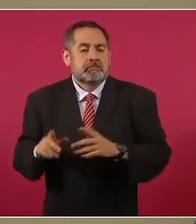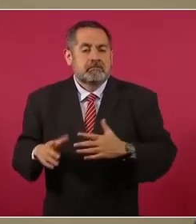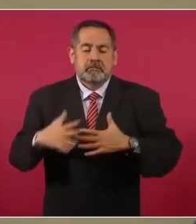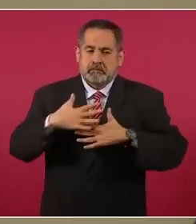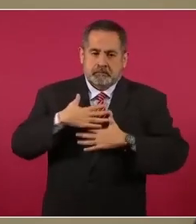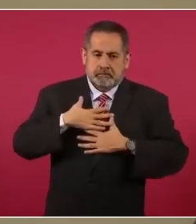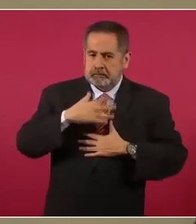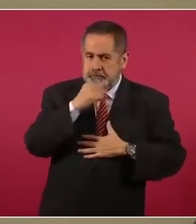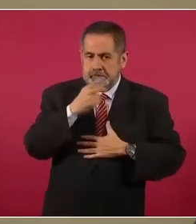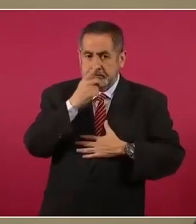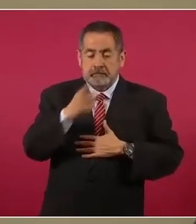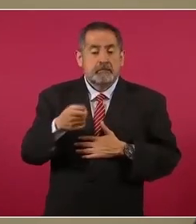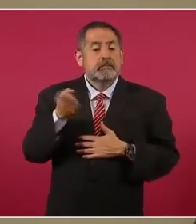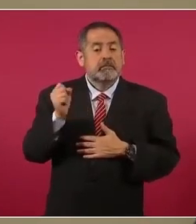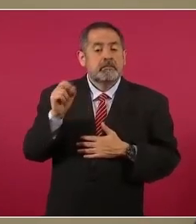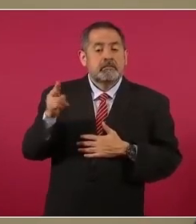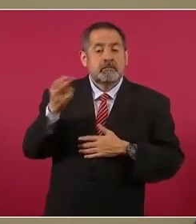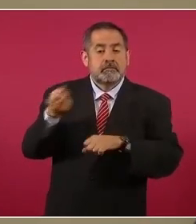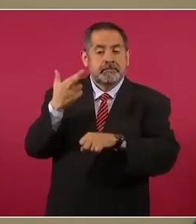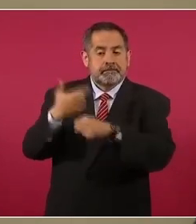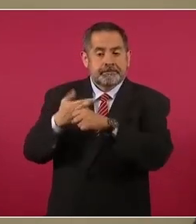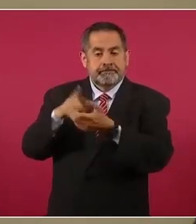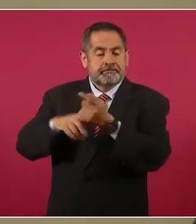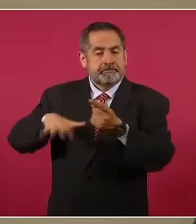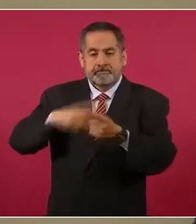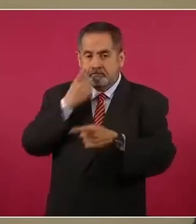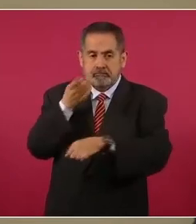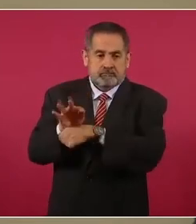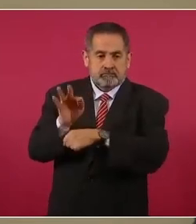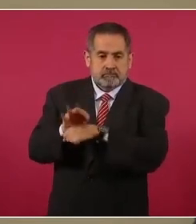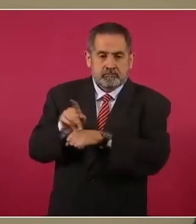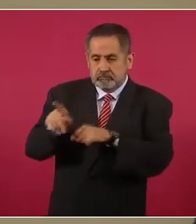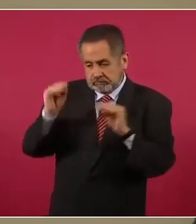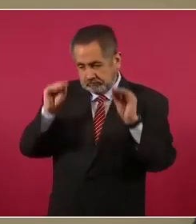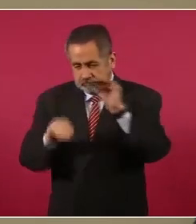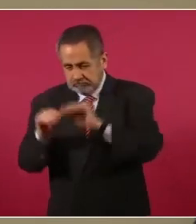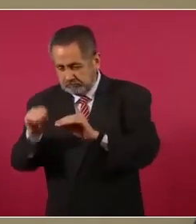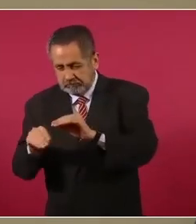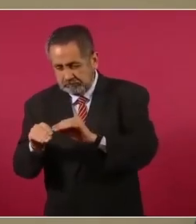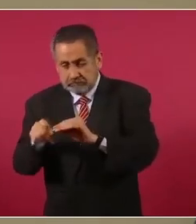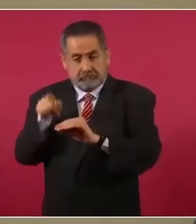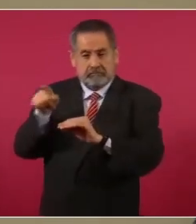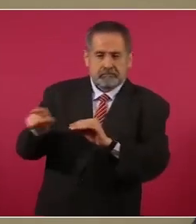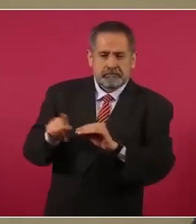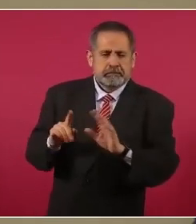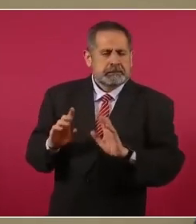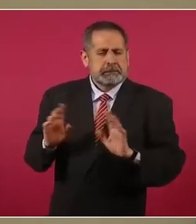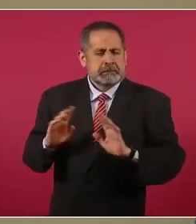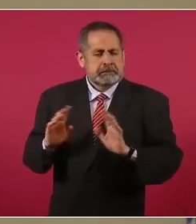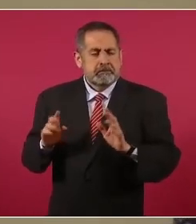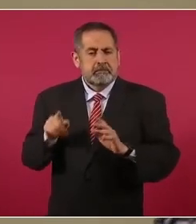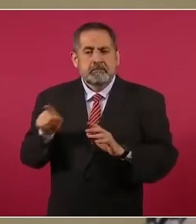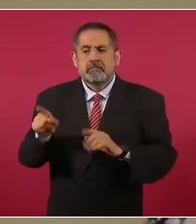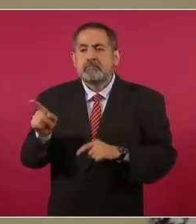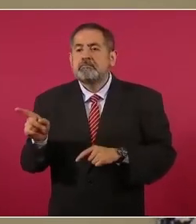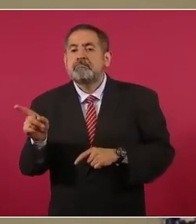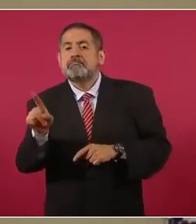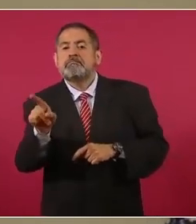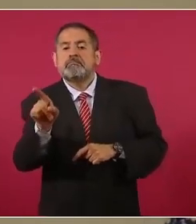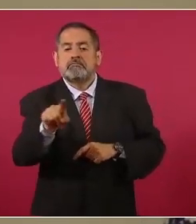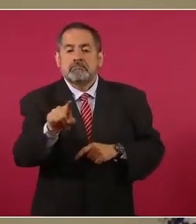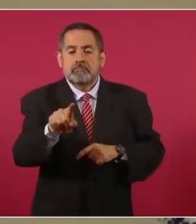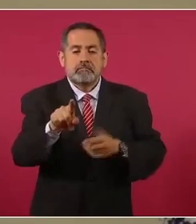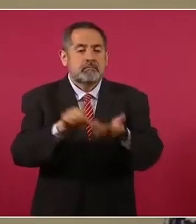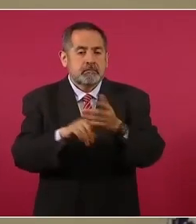no podría decir que el subsecretario, como usted lo defiende, podría fabricar las pruebas, entonces se acercó de elementos, o sea, llegó de elementos